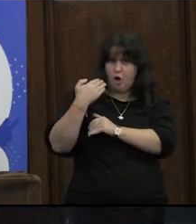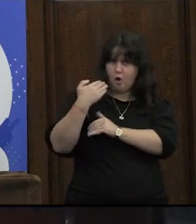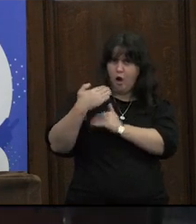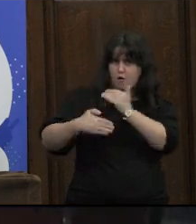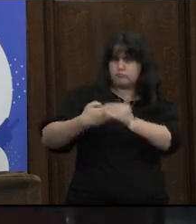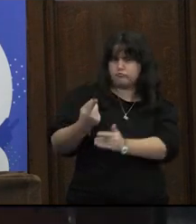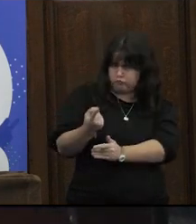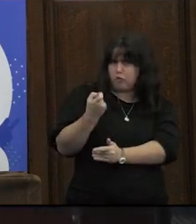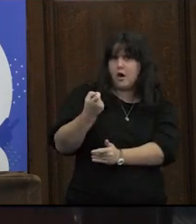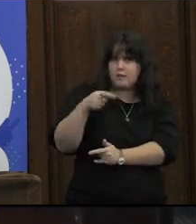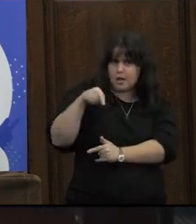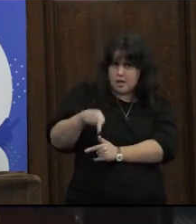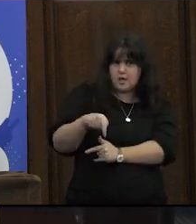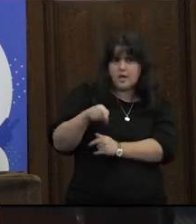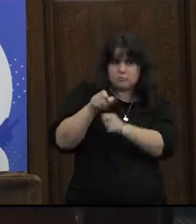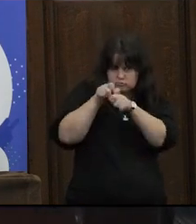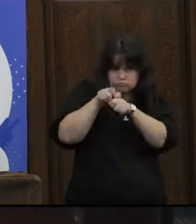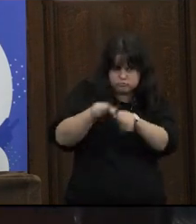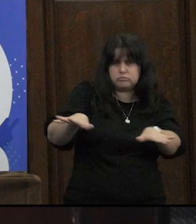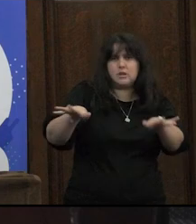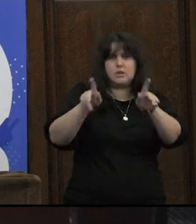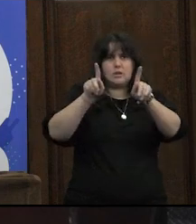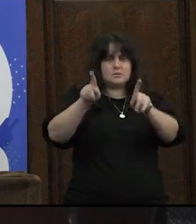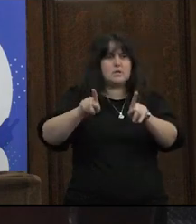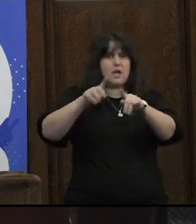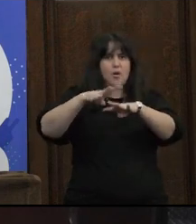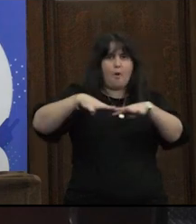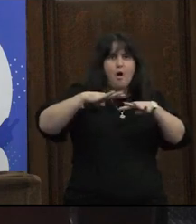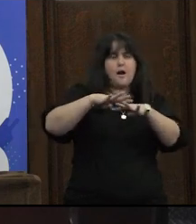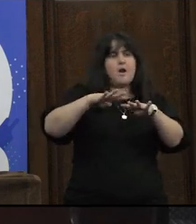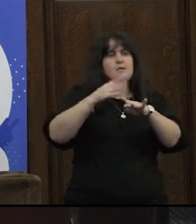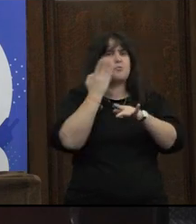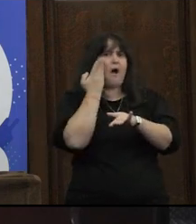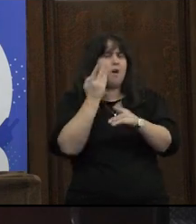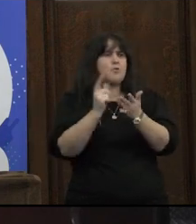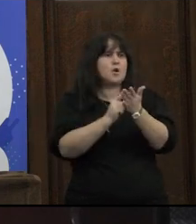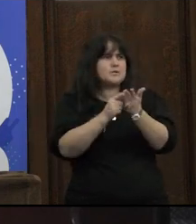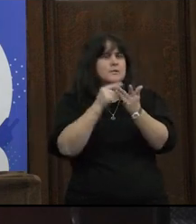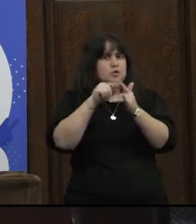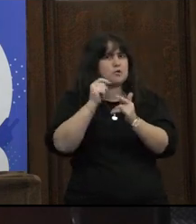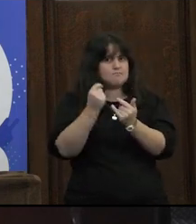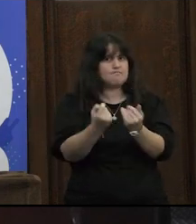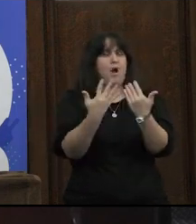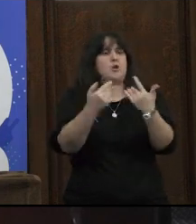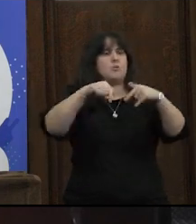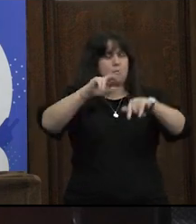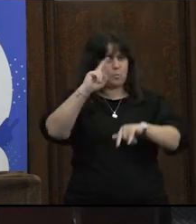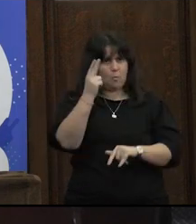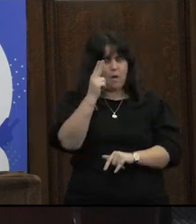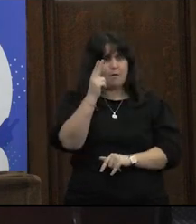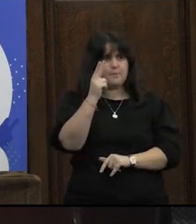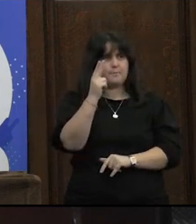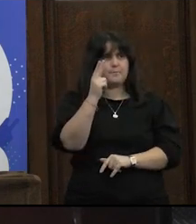un movimiento muy fuerte como a través de las redes sociales creo que se impactó mucho acá en Uruguay